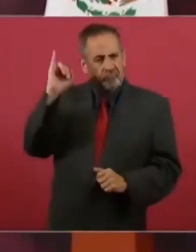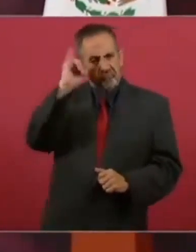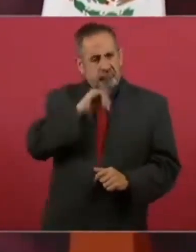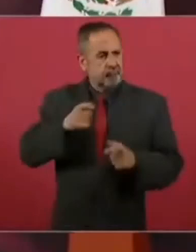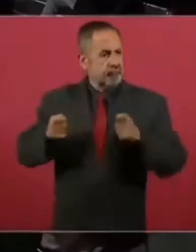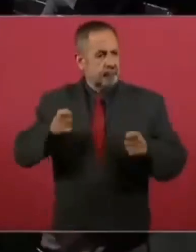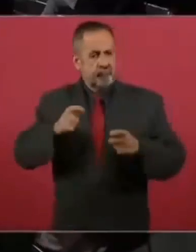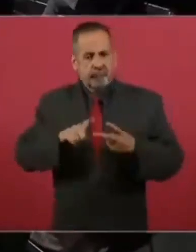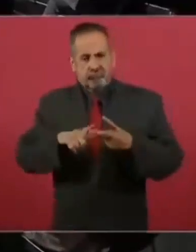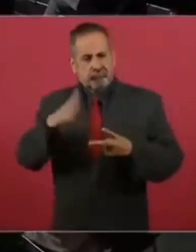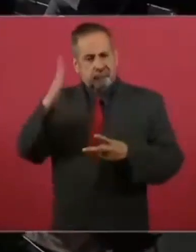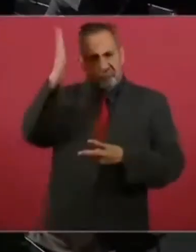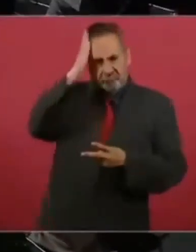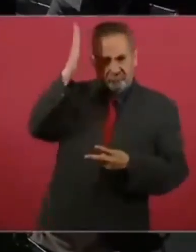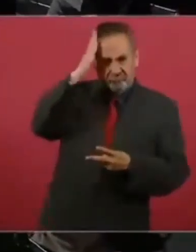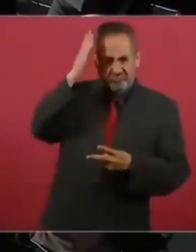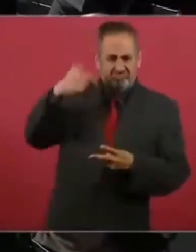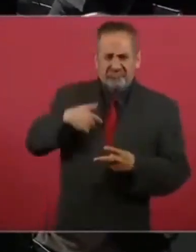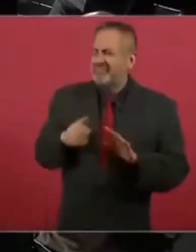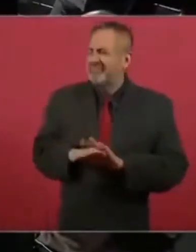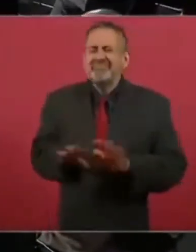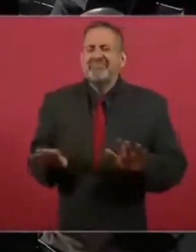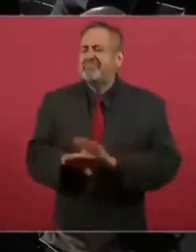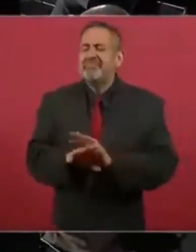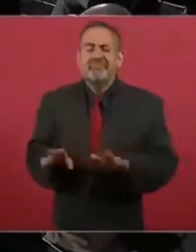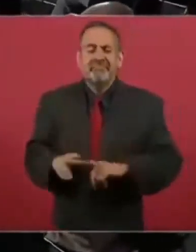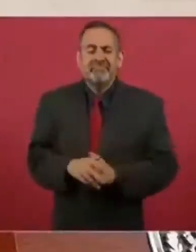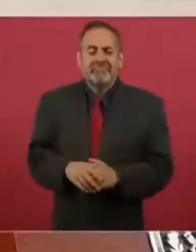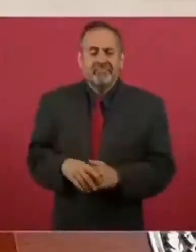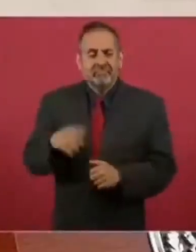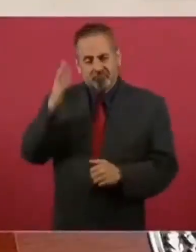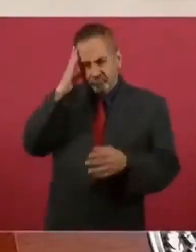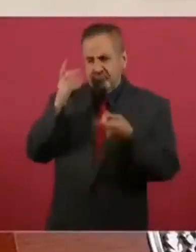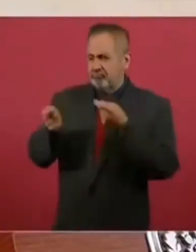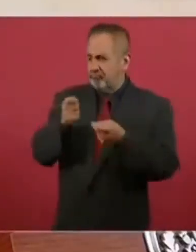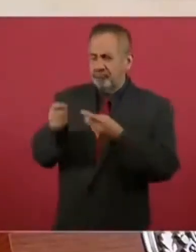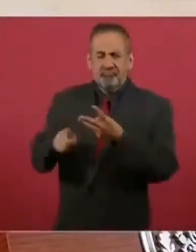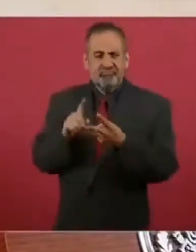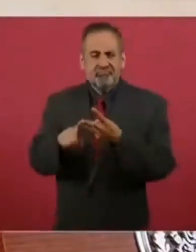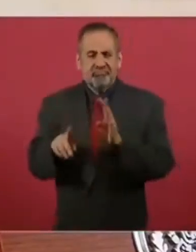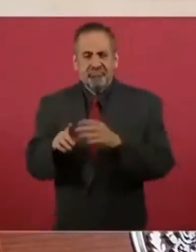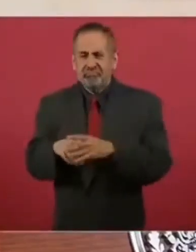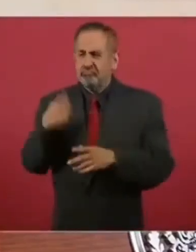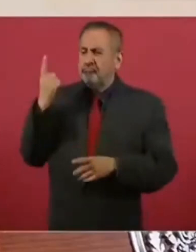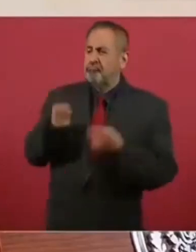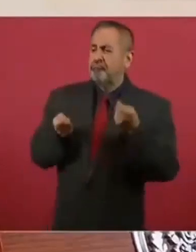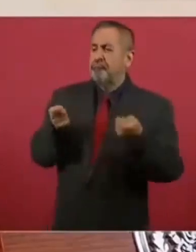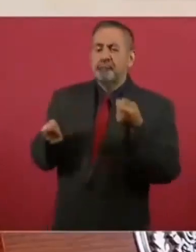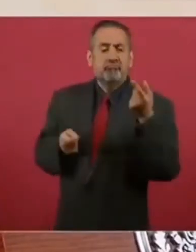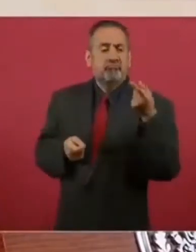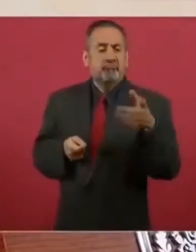ni líder moral, ni caudillo, ni mucho menos cacique.